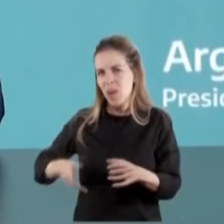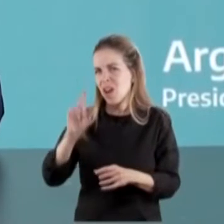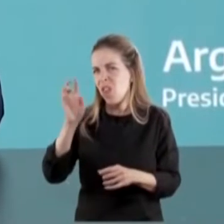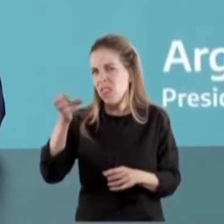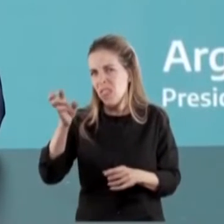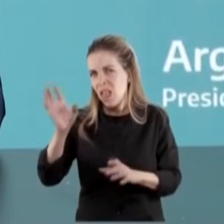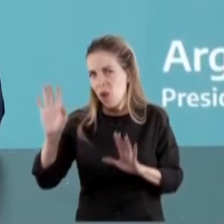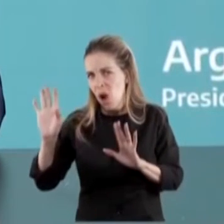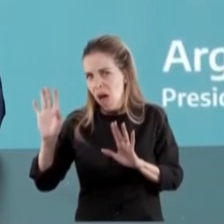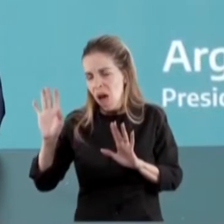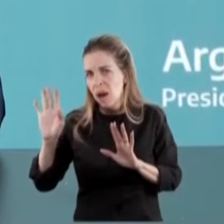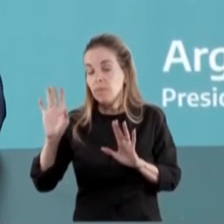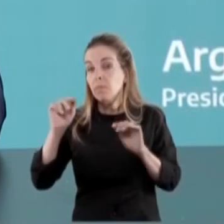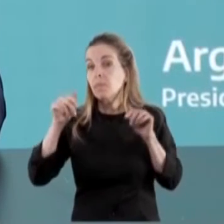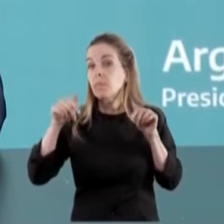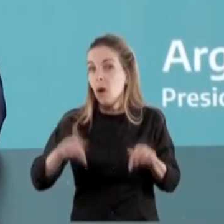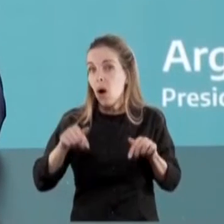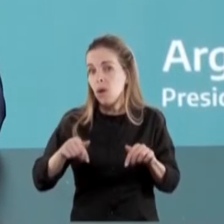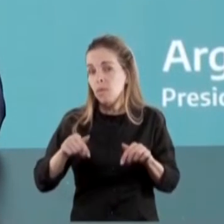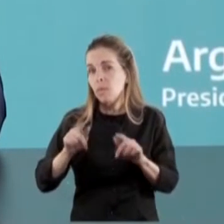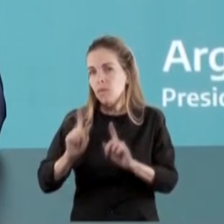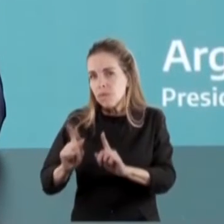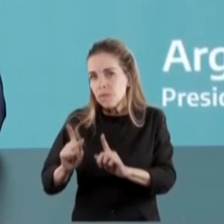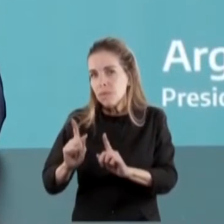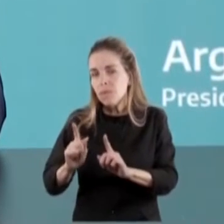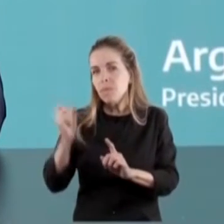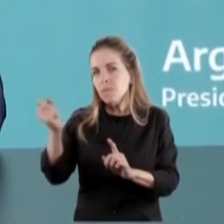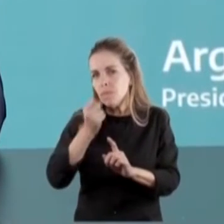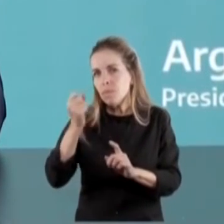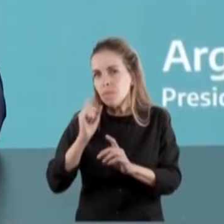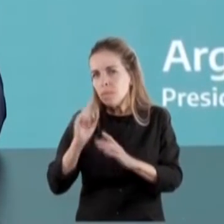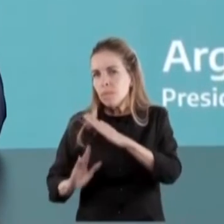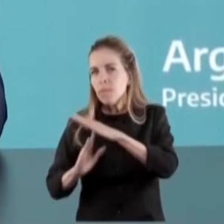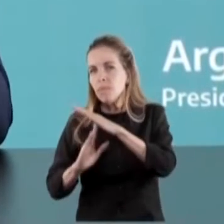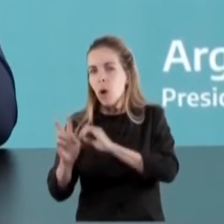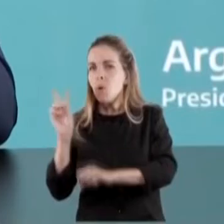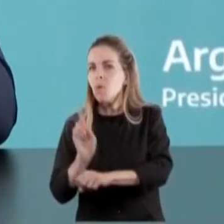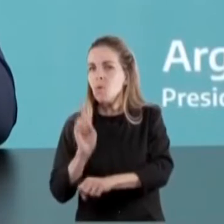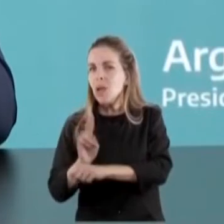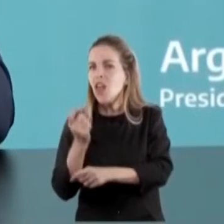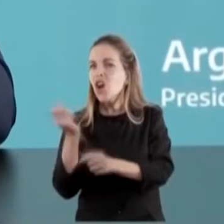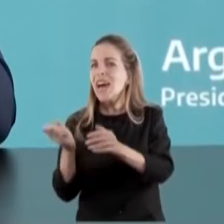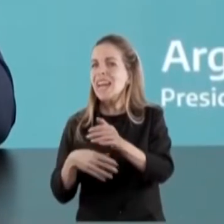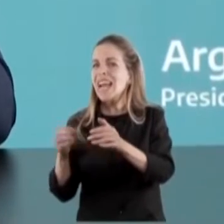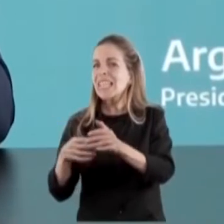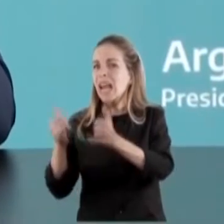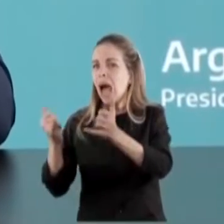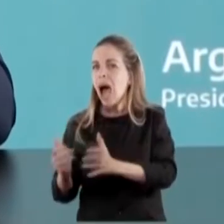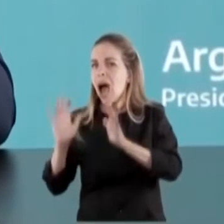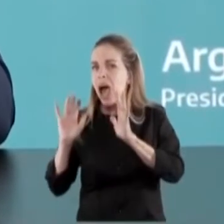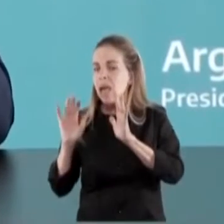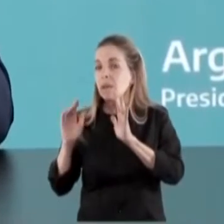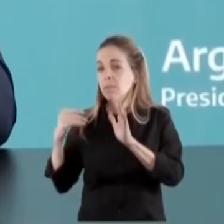Y hoy vamos a seguir fundamentalmente cuidando las reservas. Venimos haciendo un